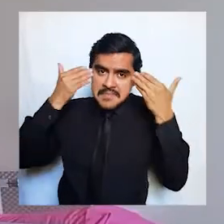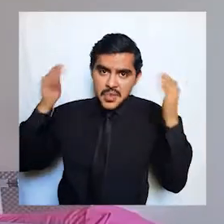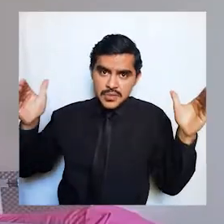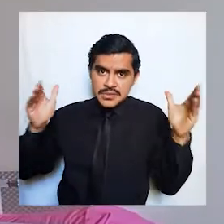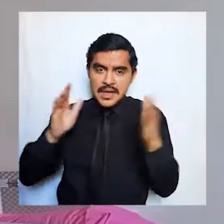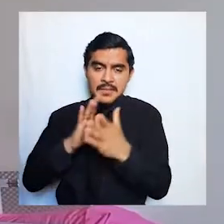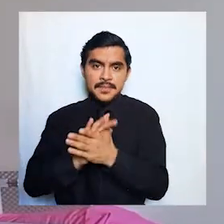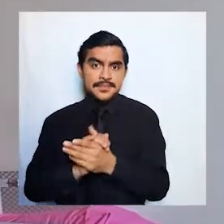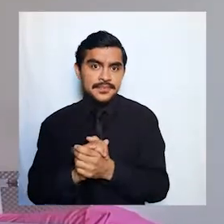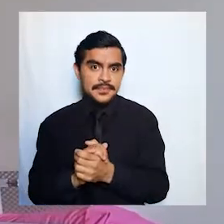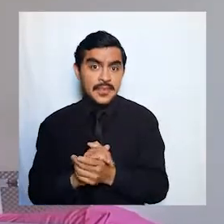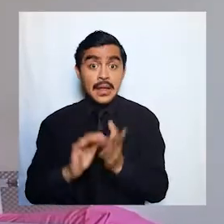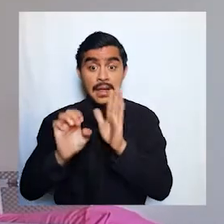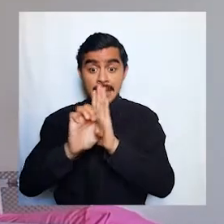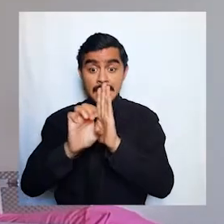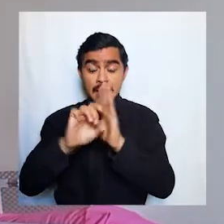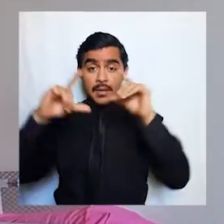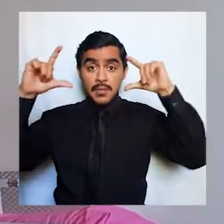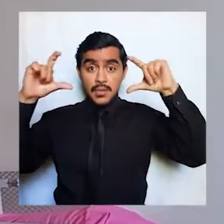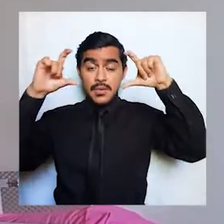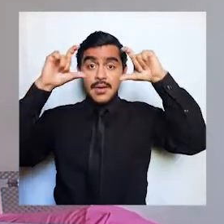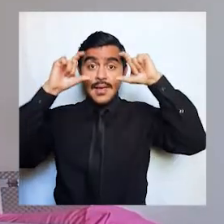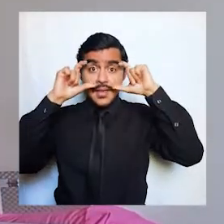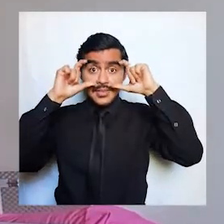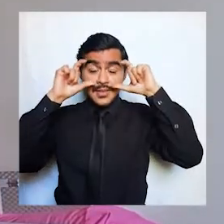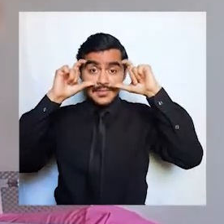digamos que tenemos estos lentes